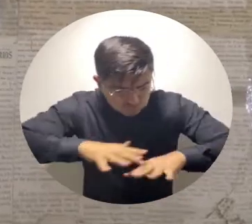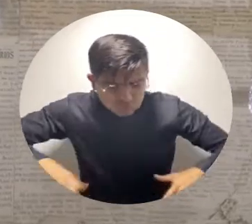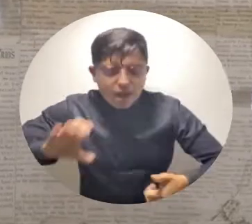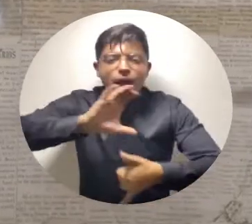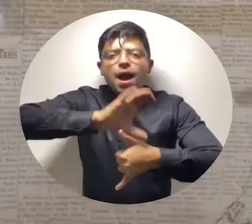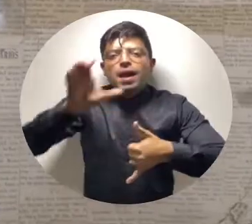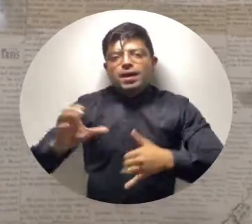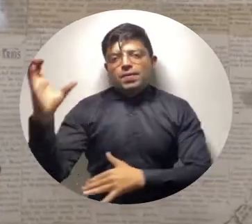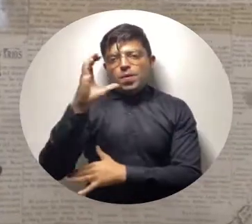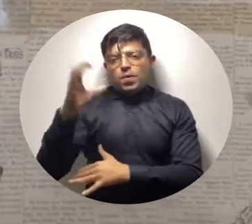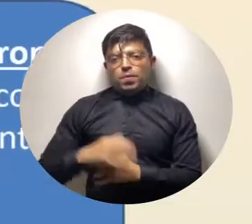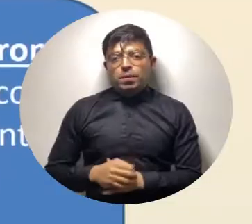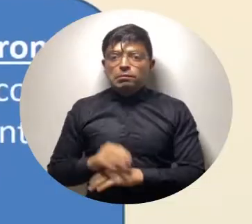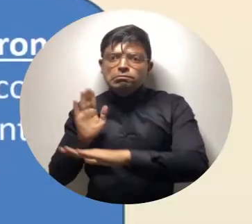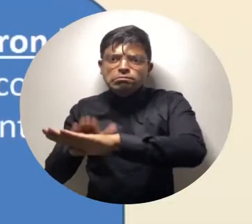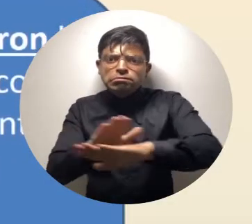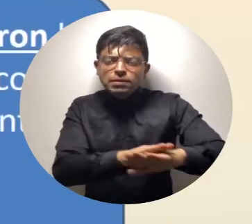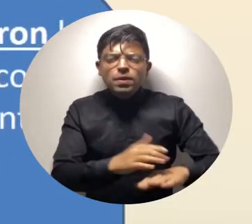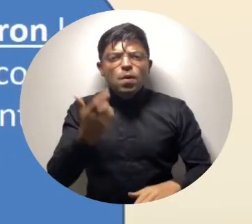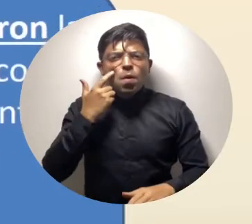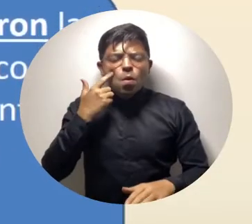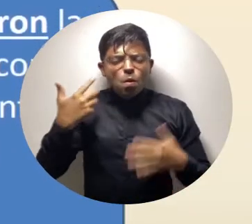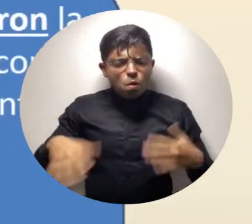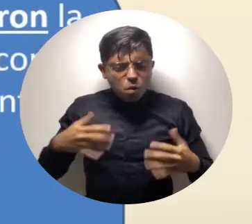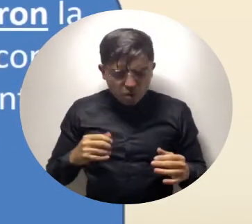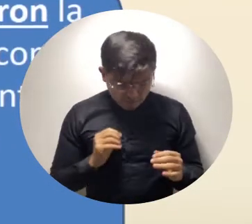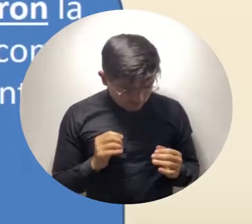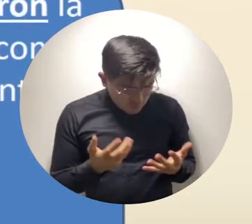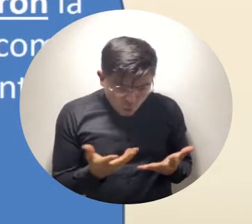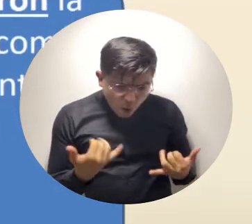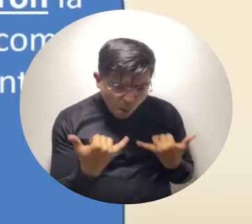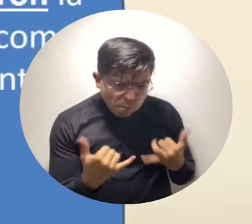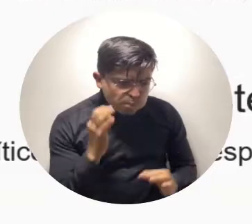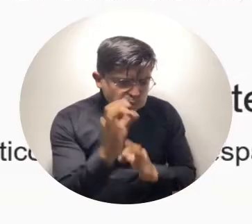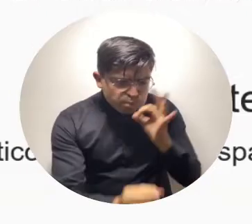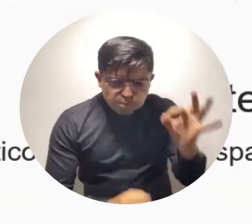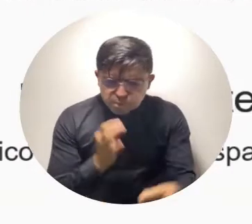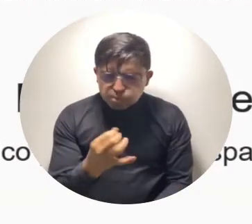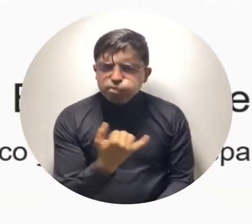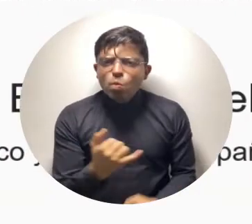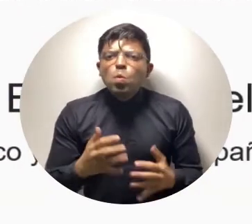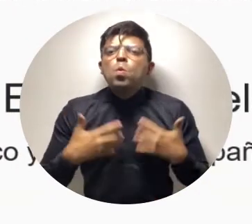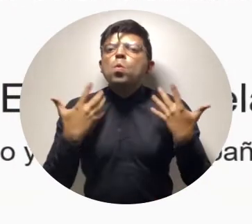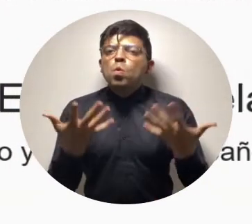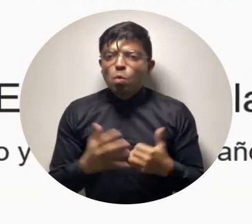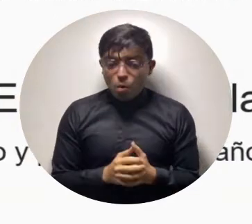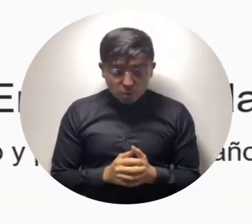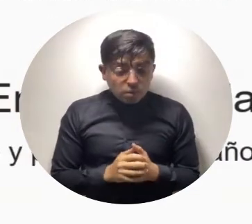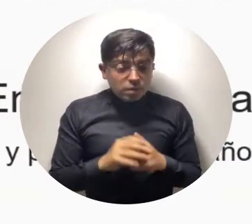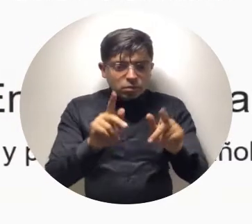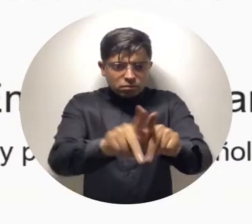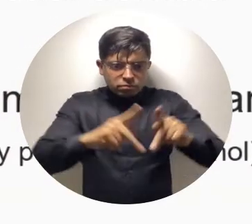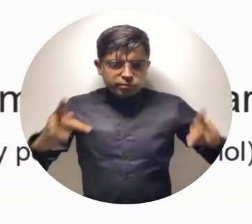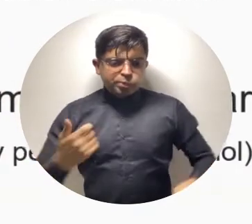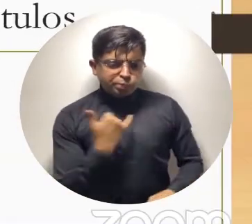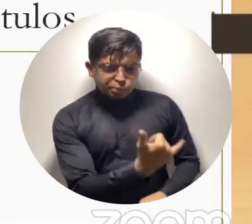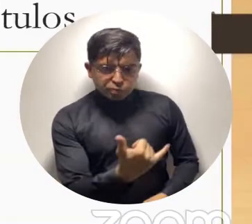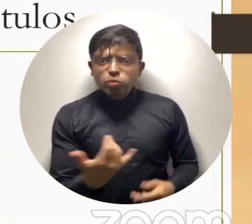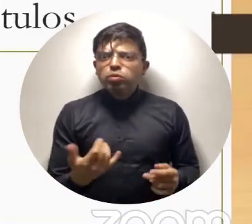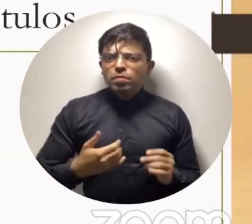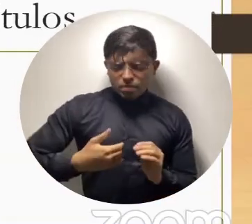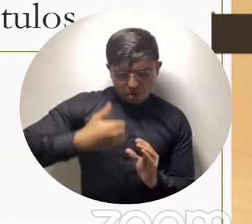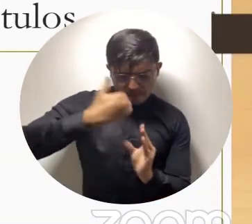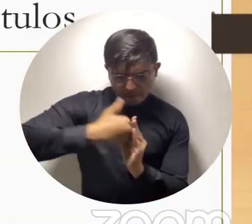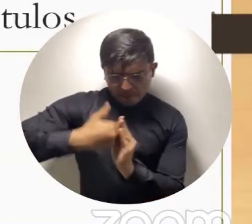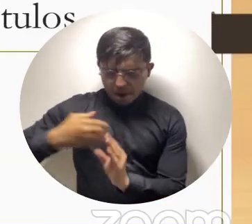colombiano. Se hizo un llamado en torno al estado de conservación de algunos de estos ejemplares que se encuentran en